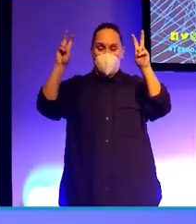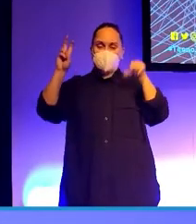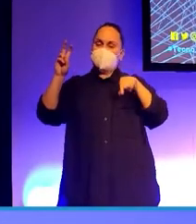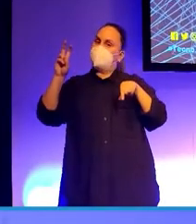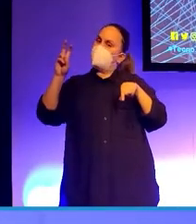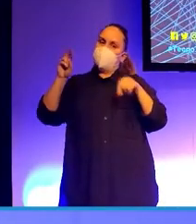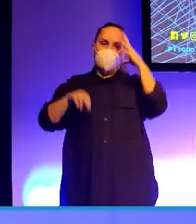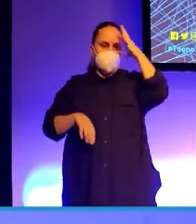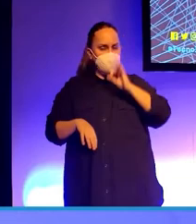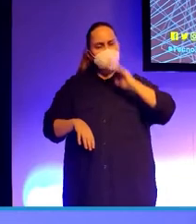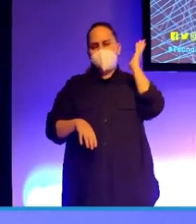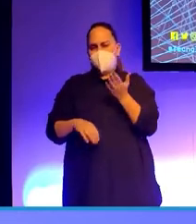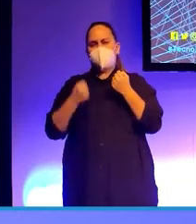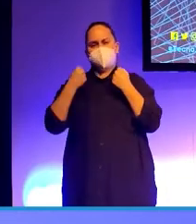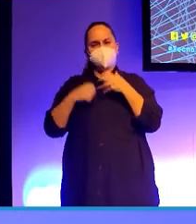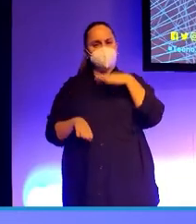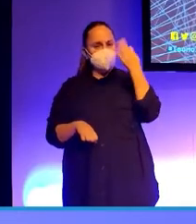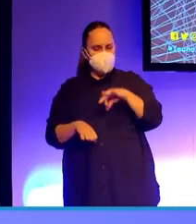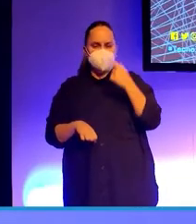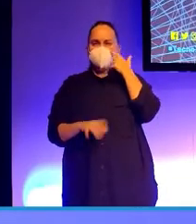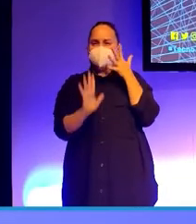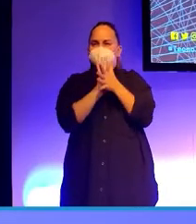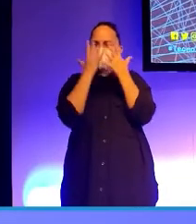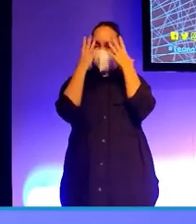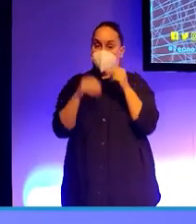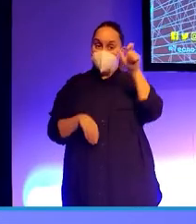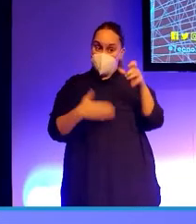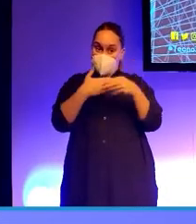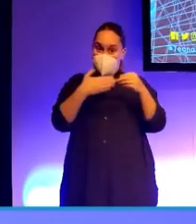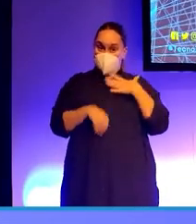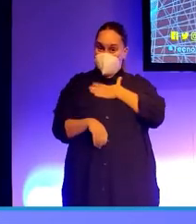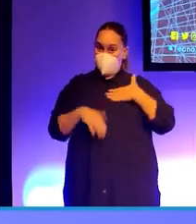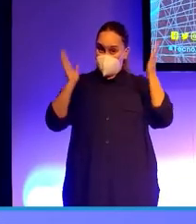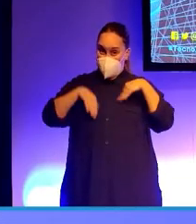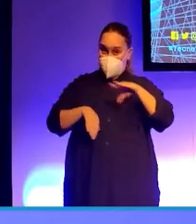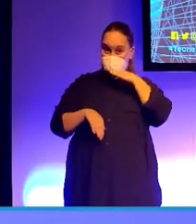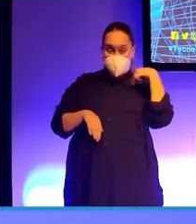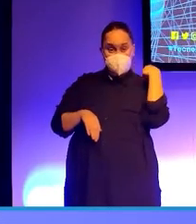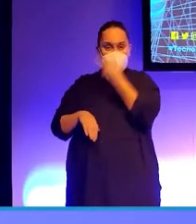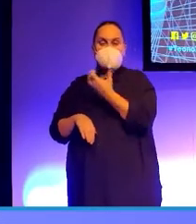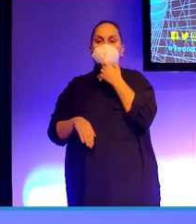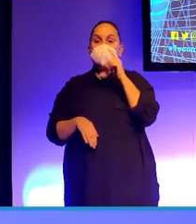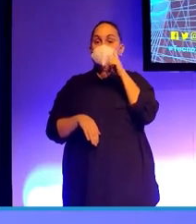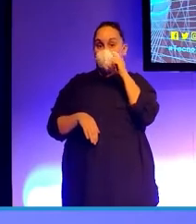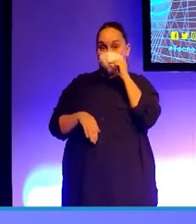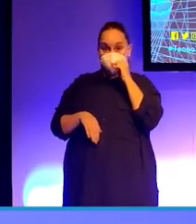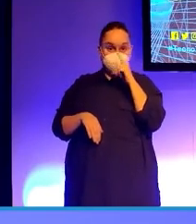créanme que es muy dañino. A ver cómo lo explico. Un cliente insatisfecho, enfadado con la cuenta de Twitter abierta.